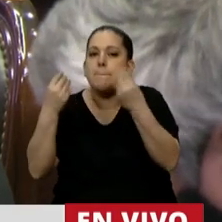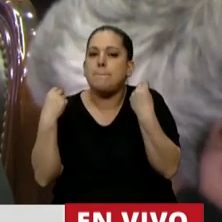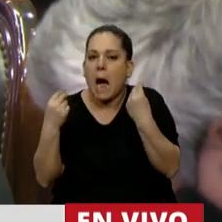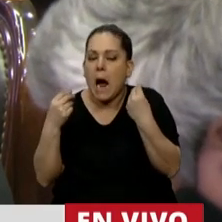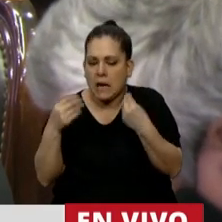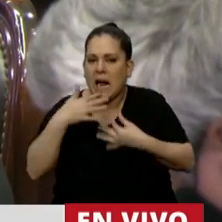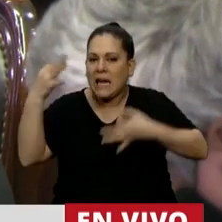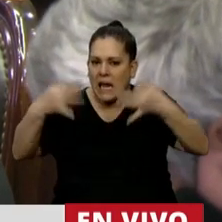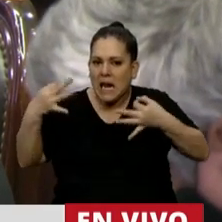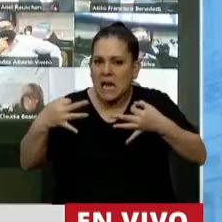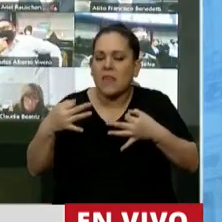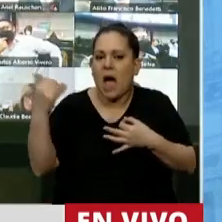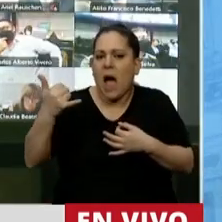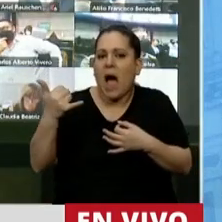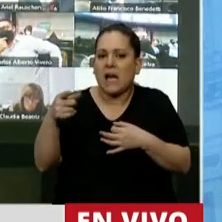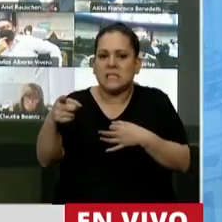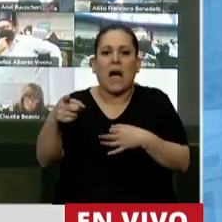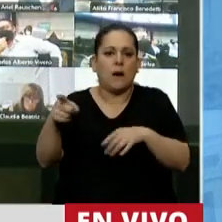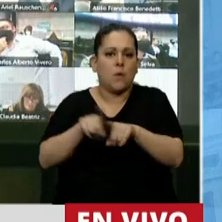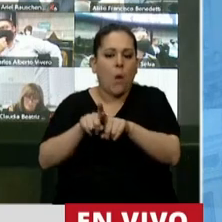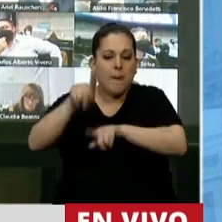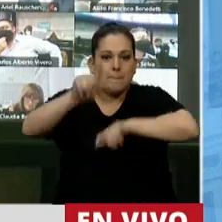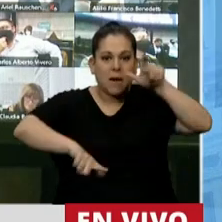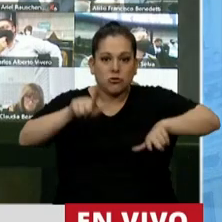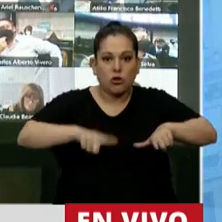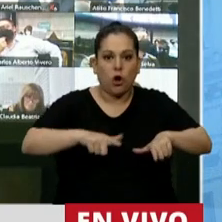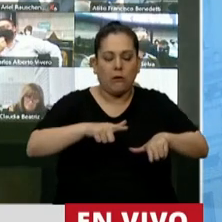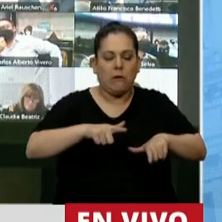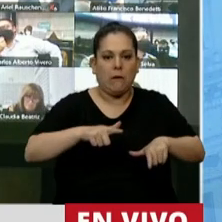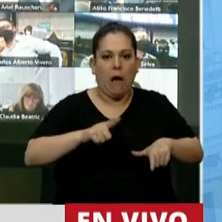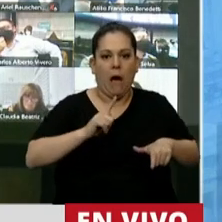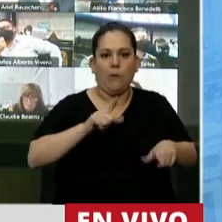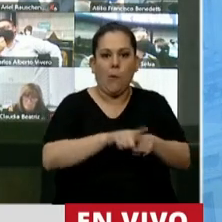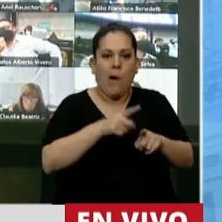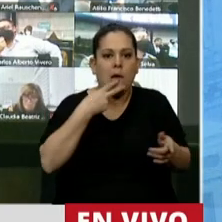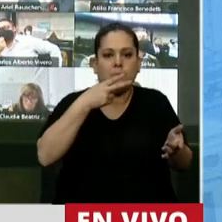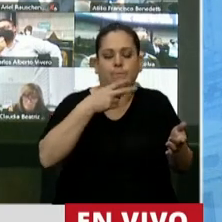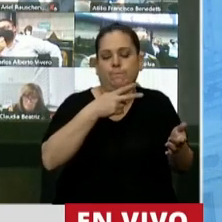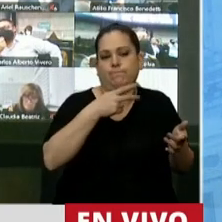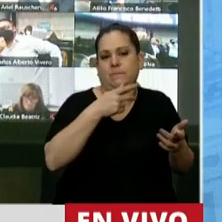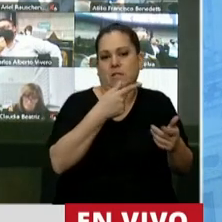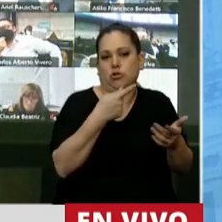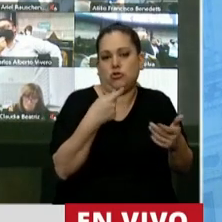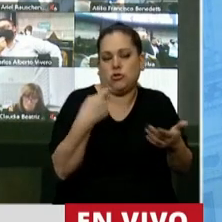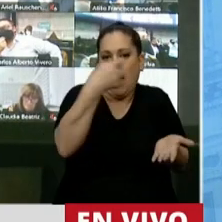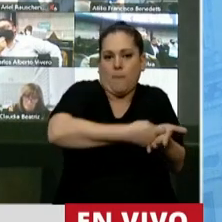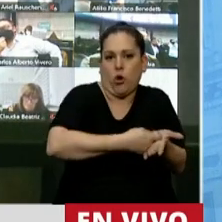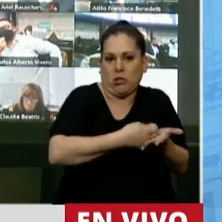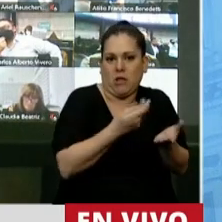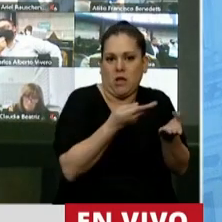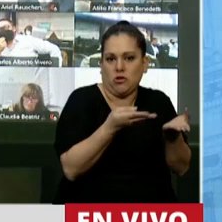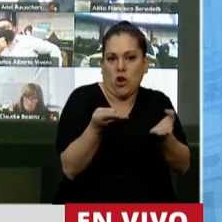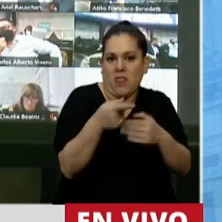Presidente, que sean la menor cantidad de personas humanas, las alcanzadas por el aporte solidario y extraordinario, pero que al mismo tiempo